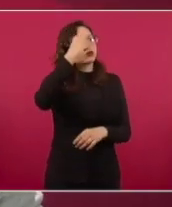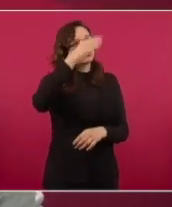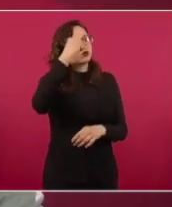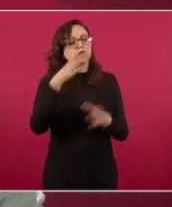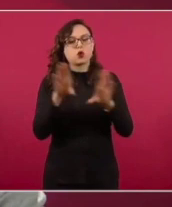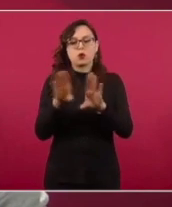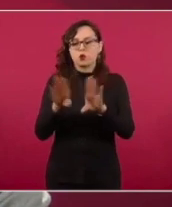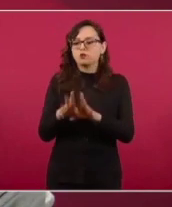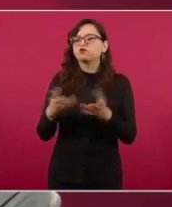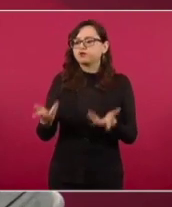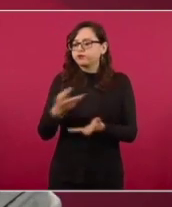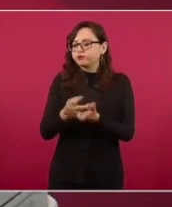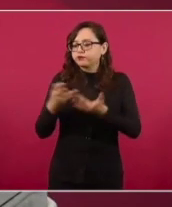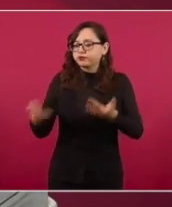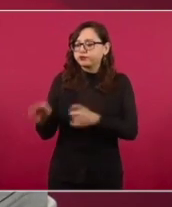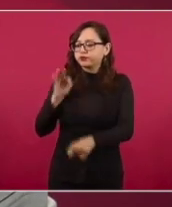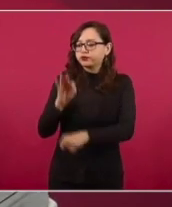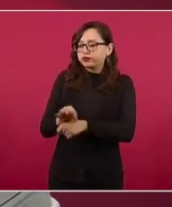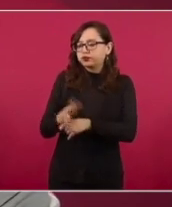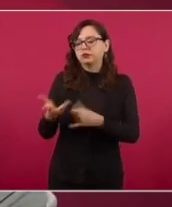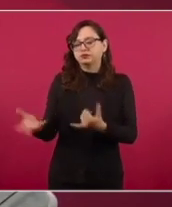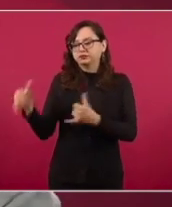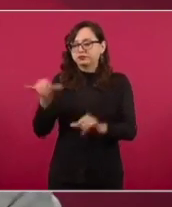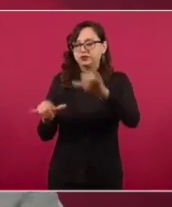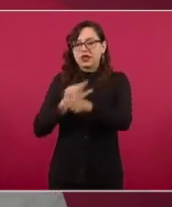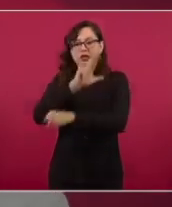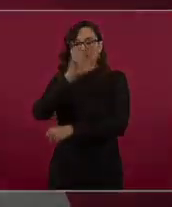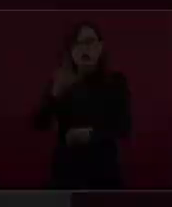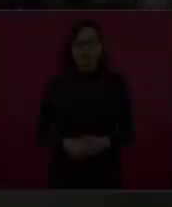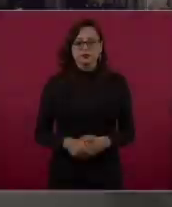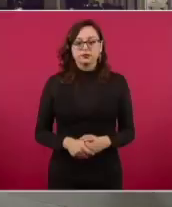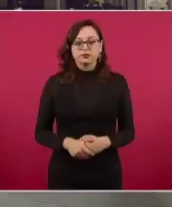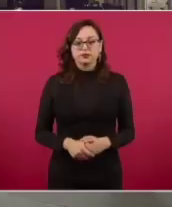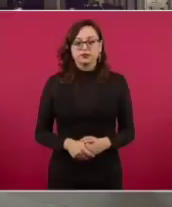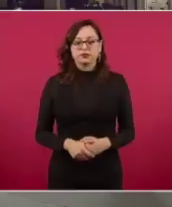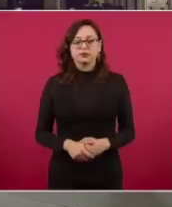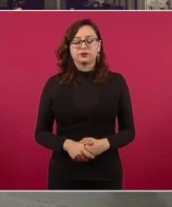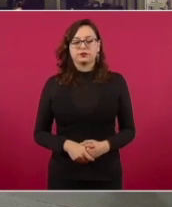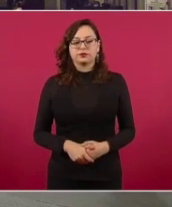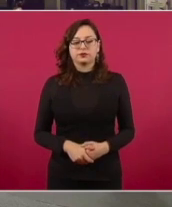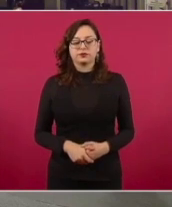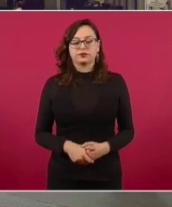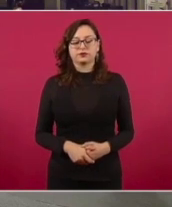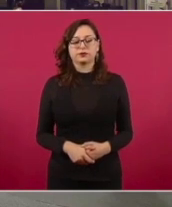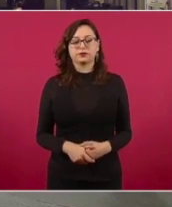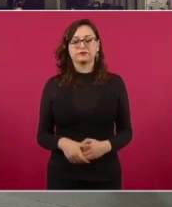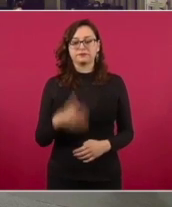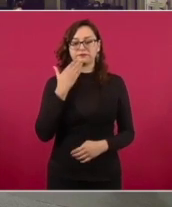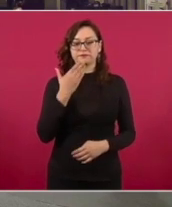50 seminarios de cobertura nacional con el respaldo del INIFAR. En suma,